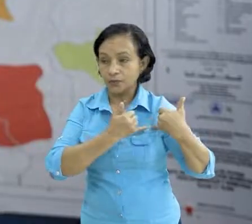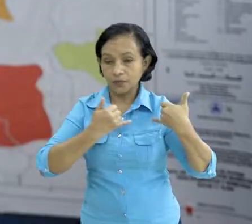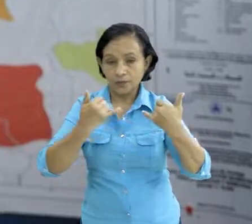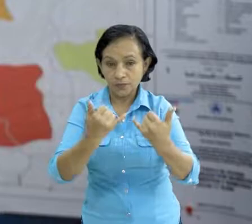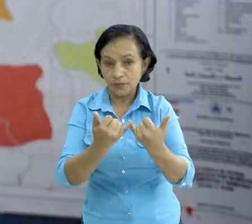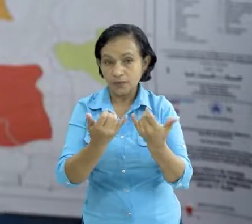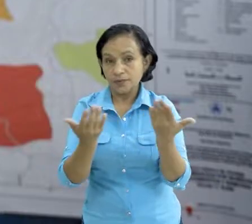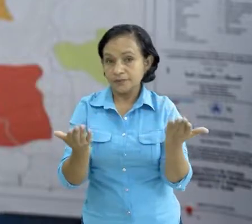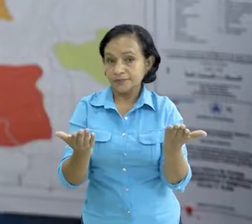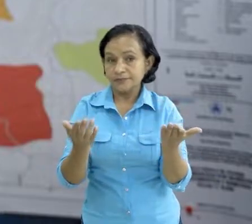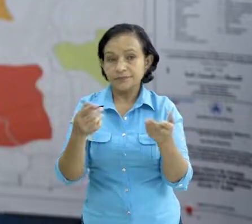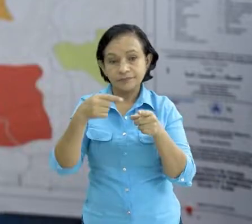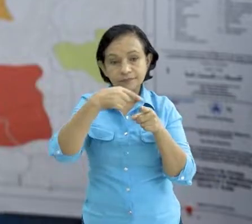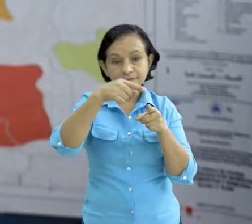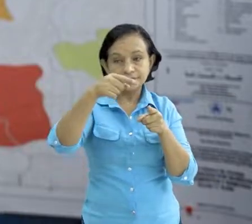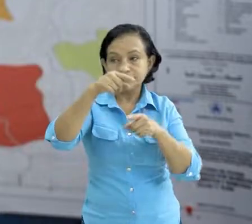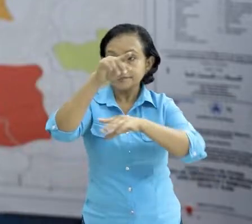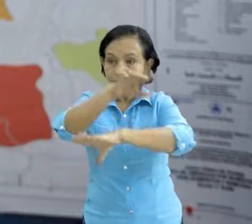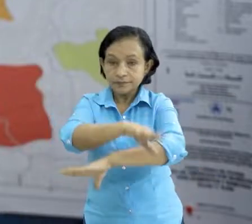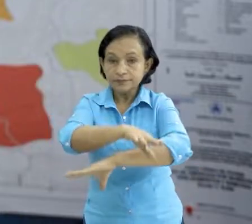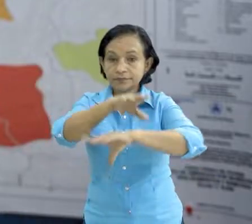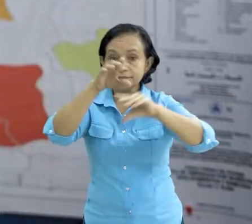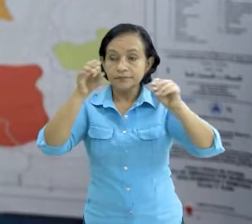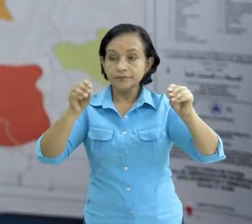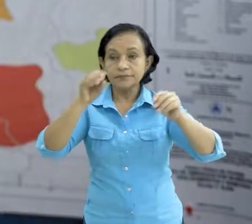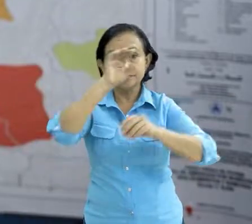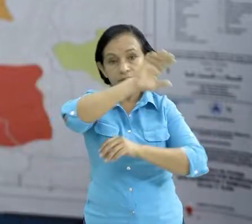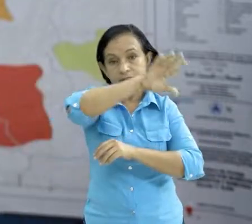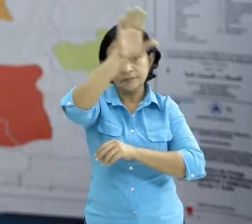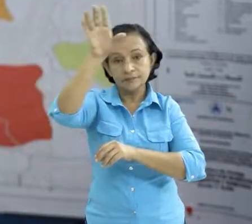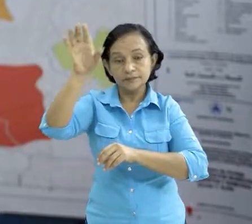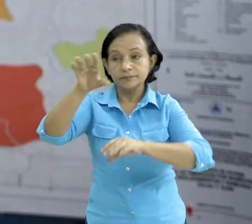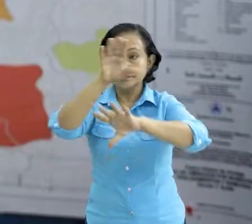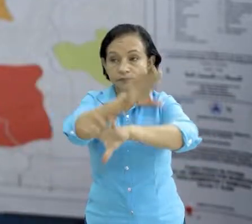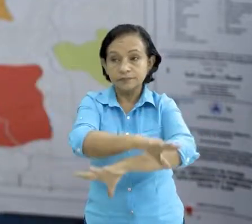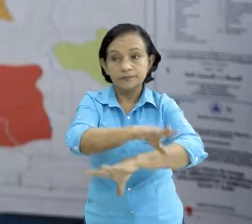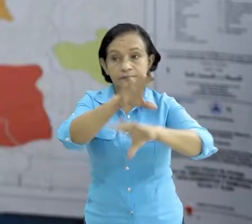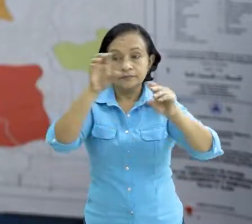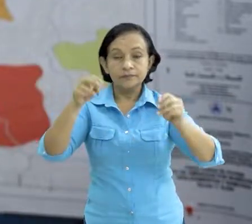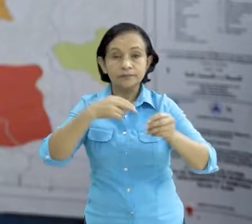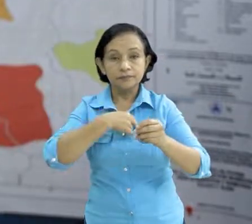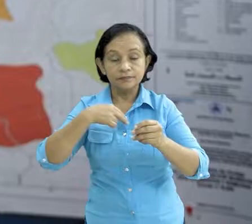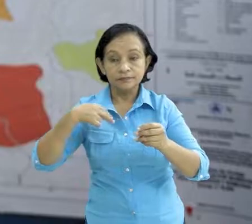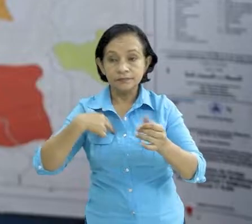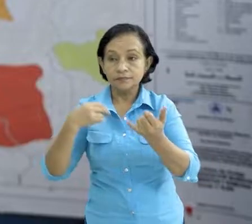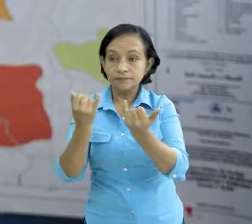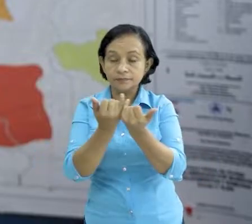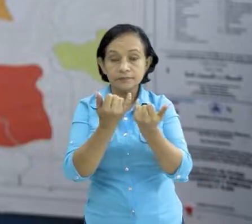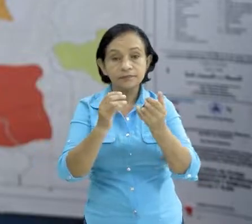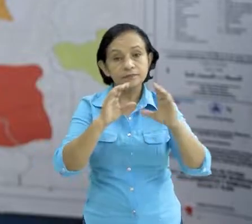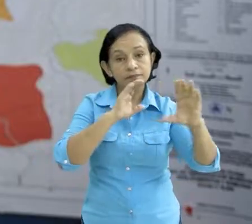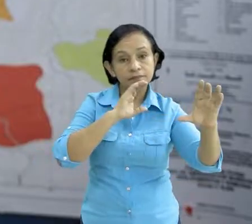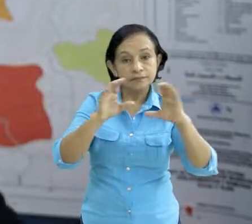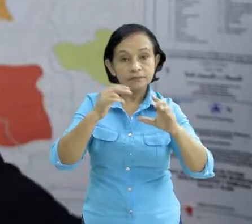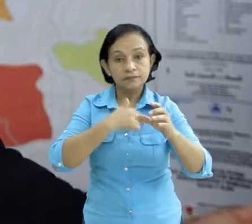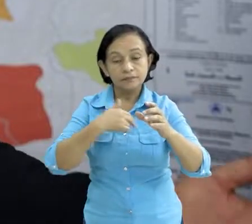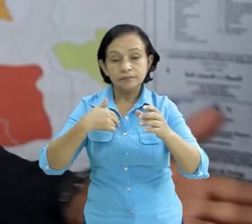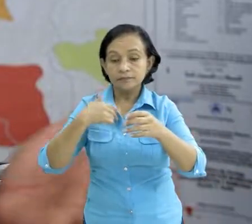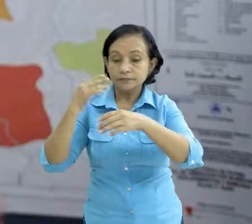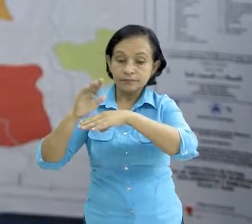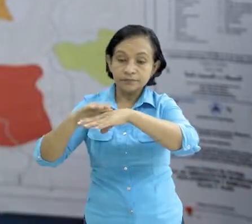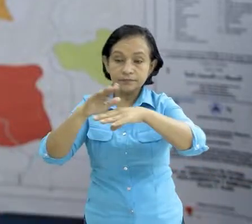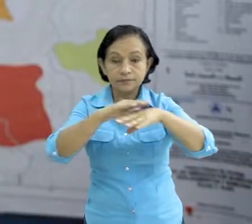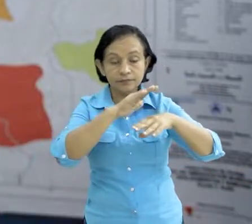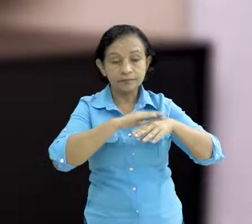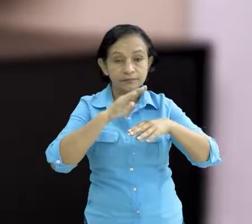municipio de Ginoteca del departamento de Ginoteca y ellos también a través de la comunicación que tenemos nos mandan un puesto